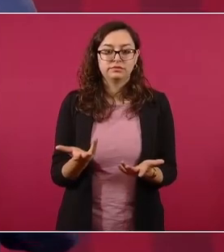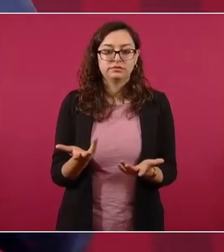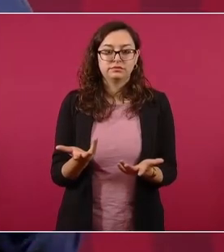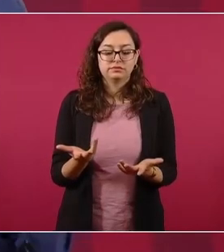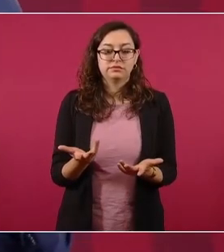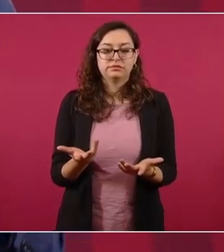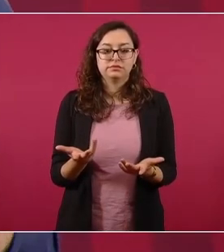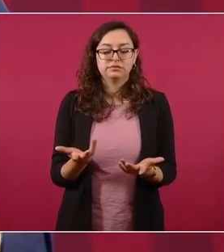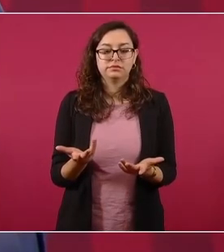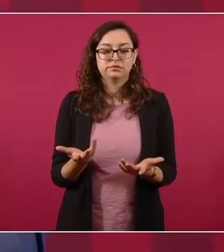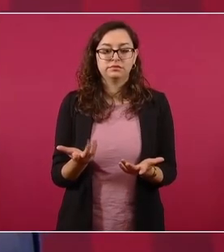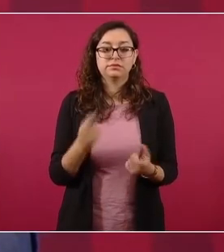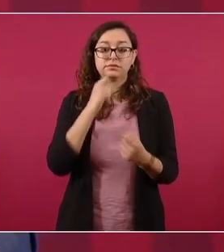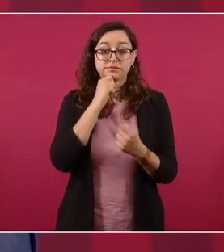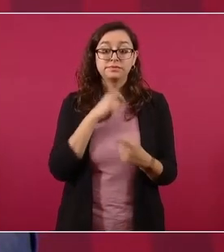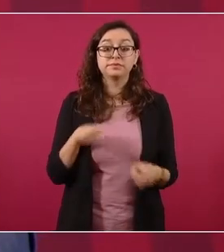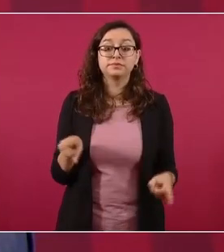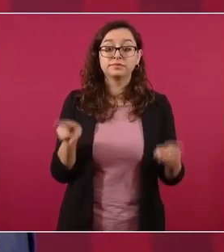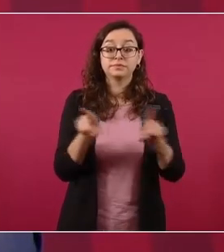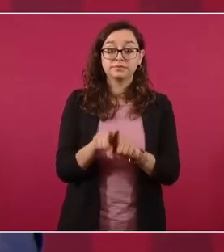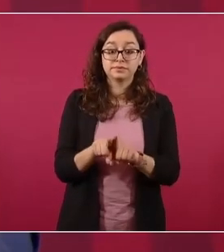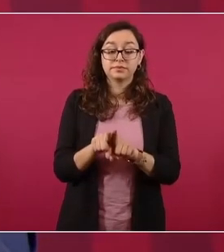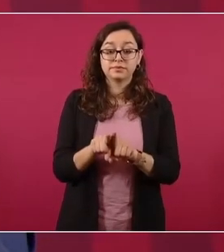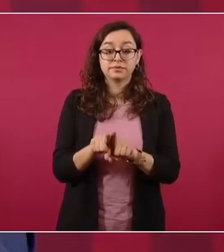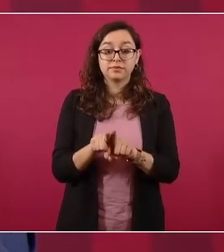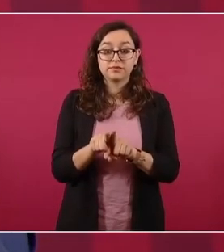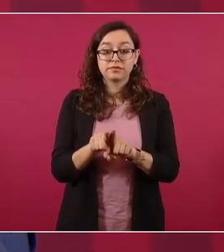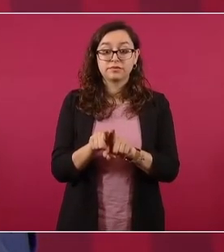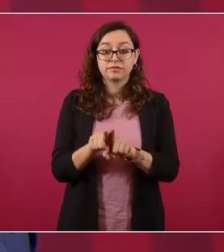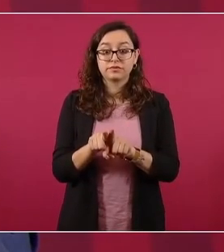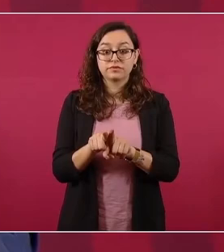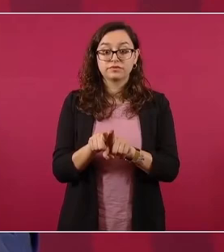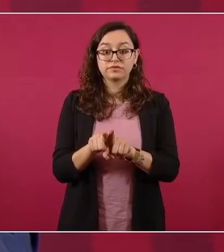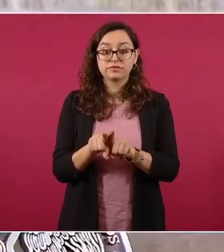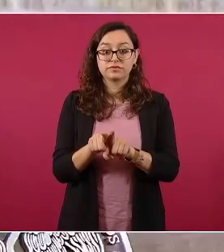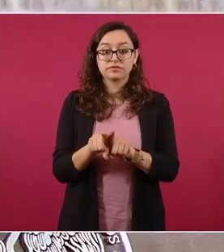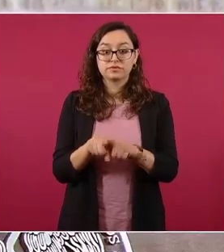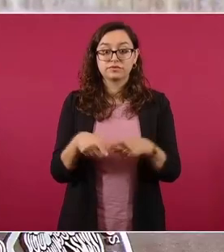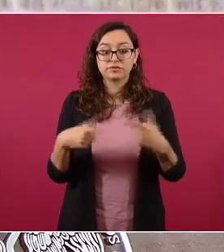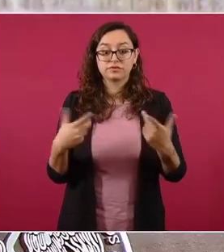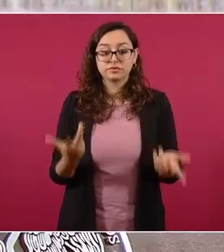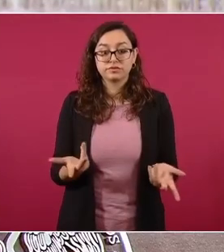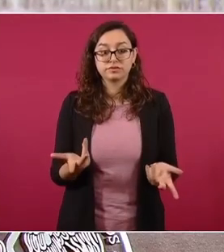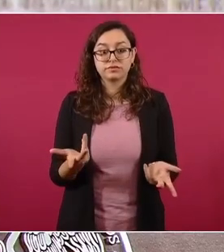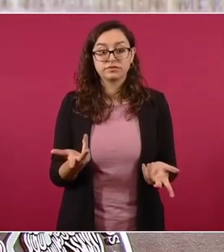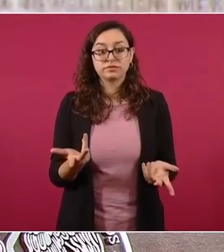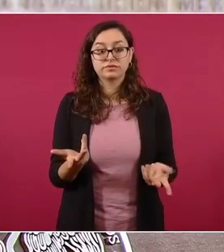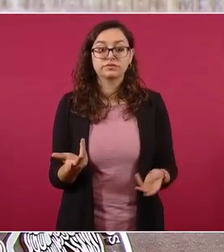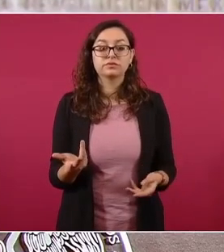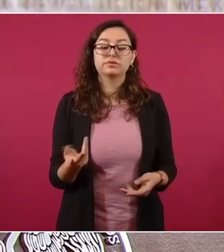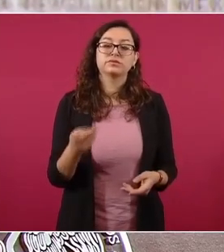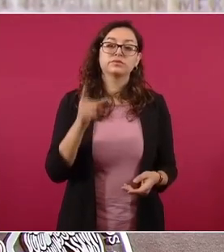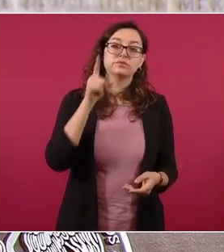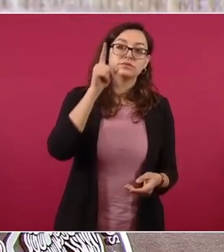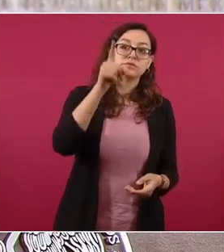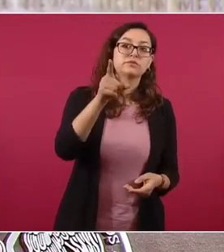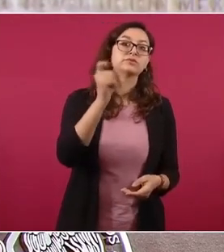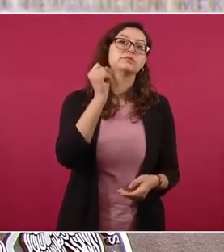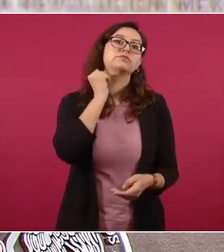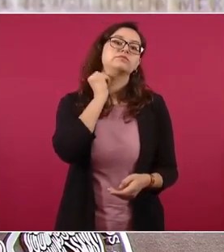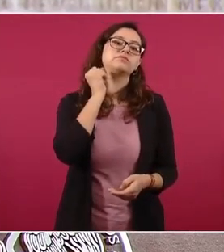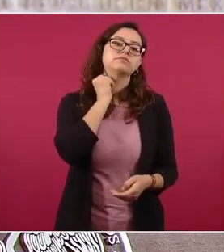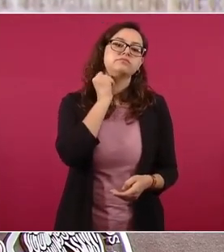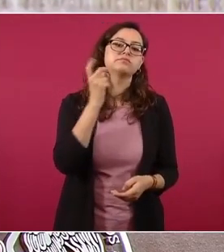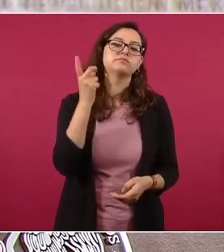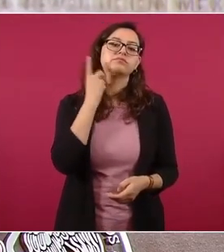¿cuánto nos ahorramos si ya no hay senadores y diputados plurinominales?